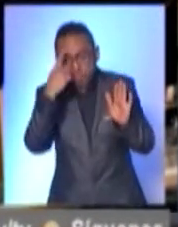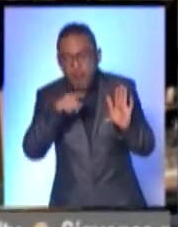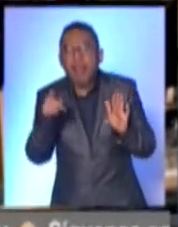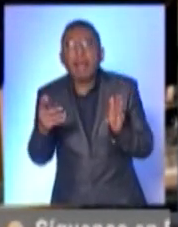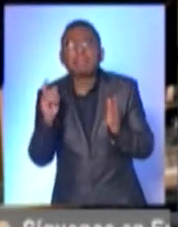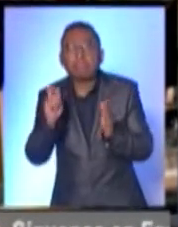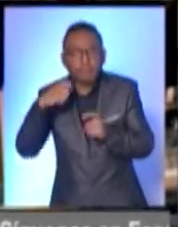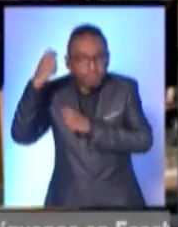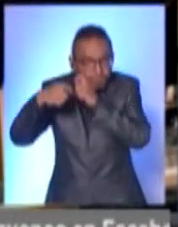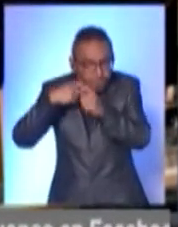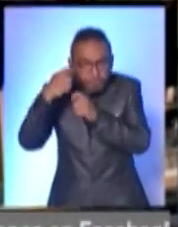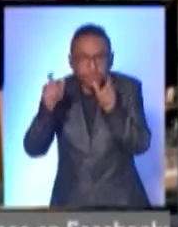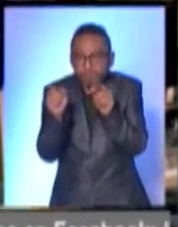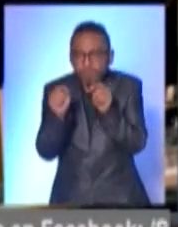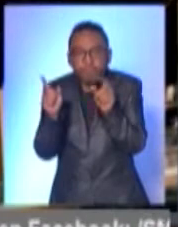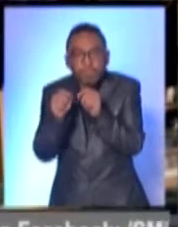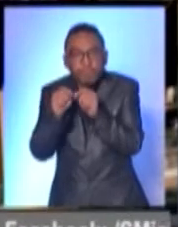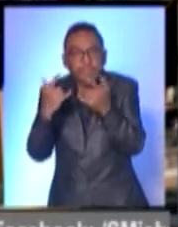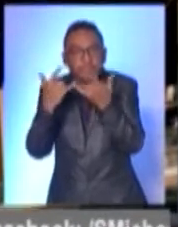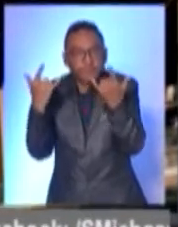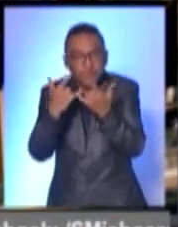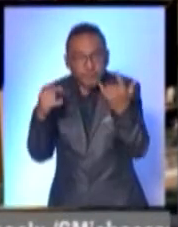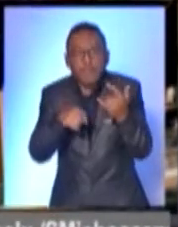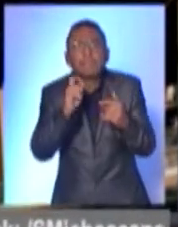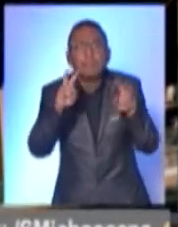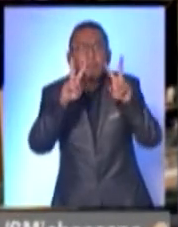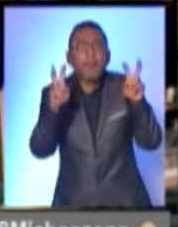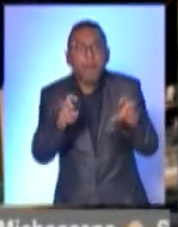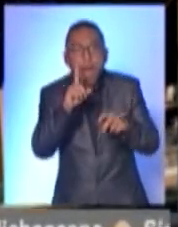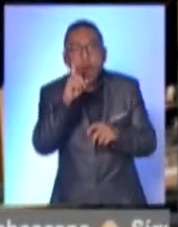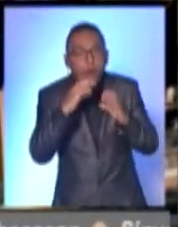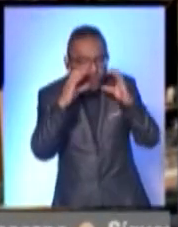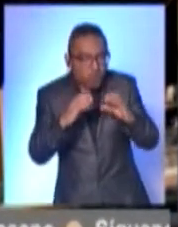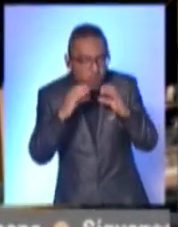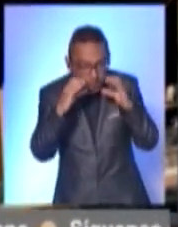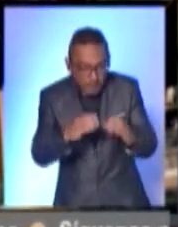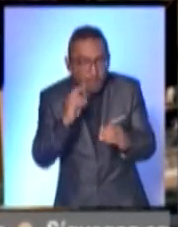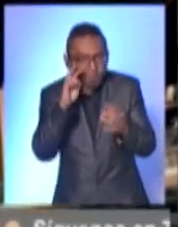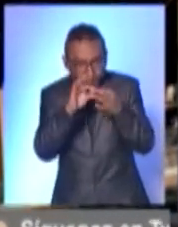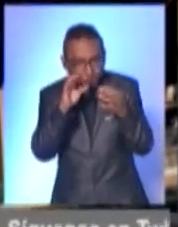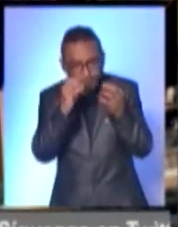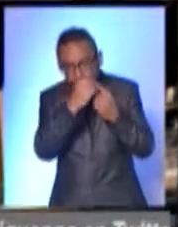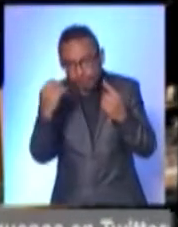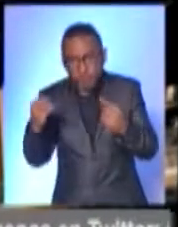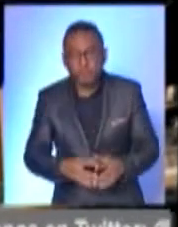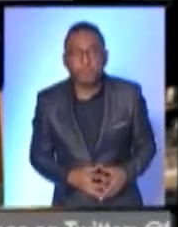cortometrajes. El tema del concurso es El Cuidado del Agua. Escuchemos todos los detalles.